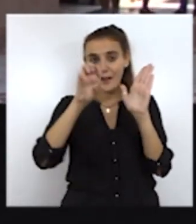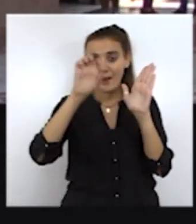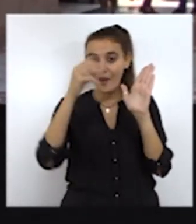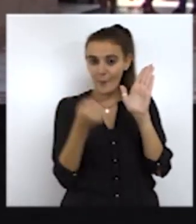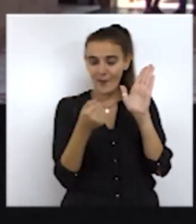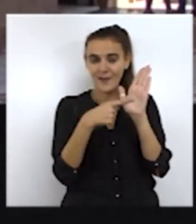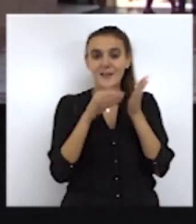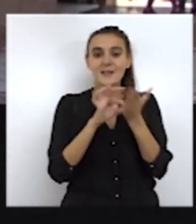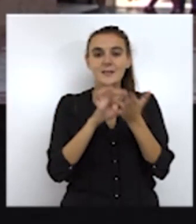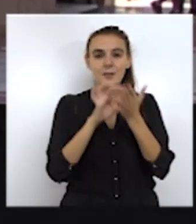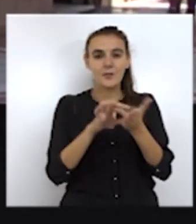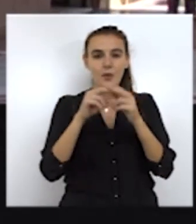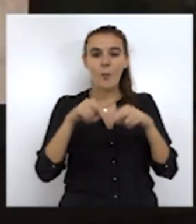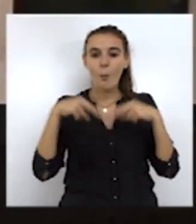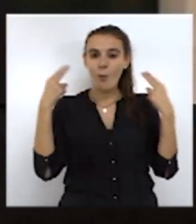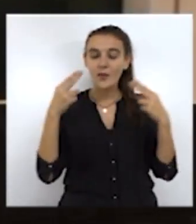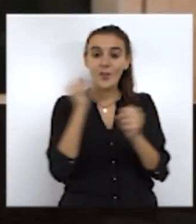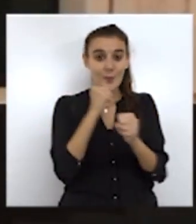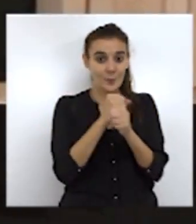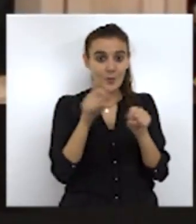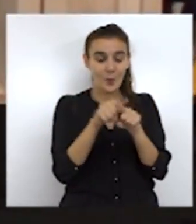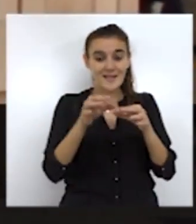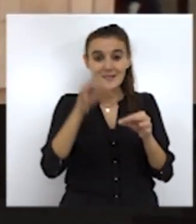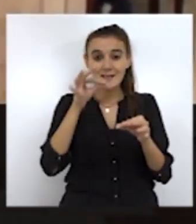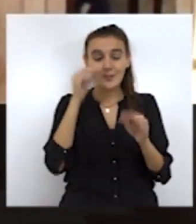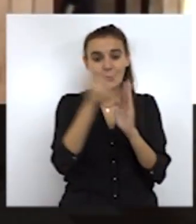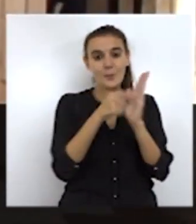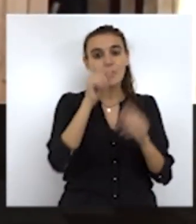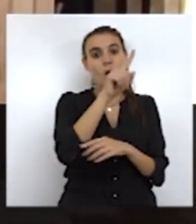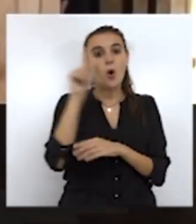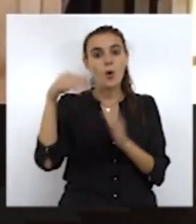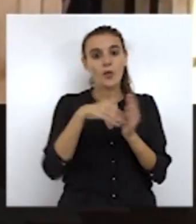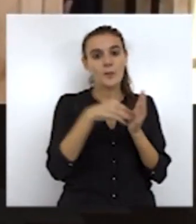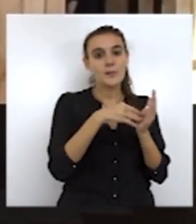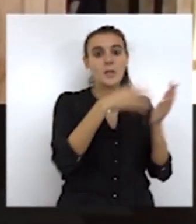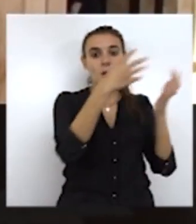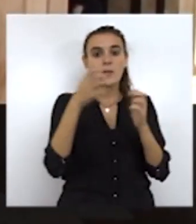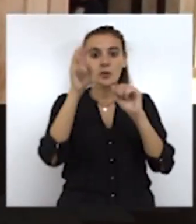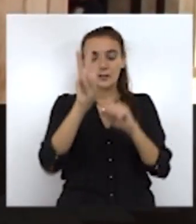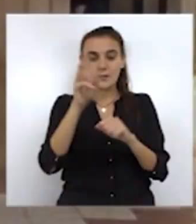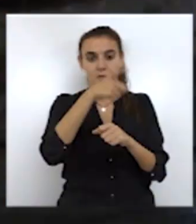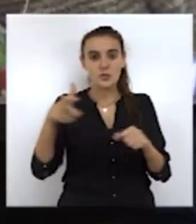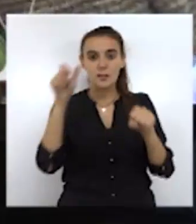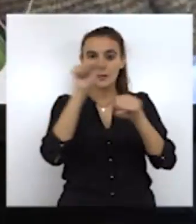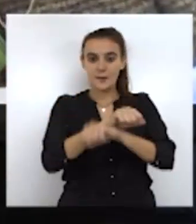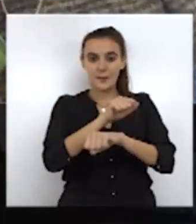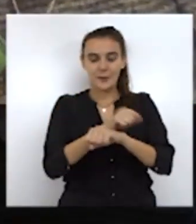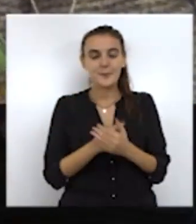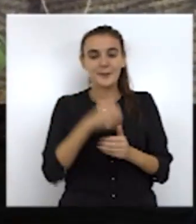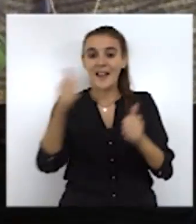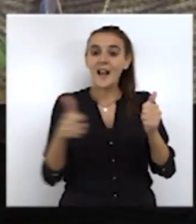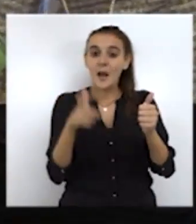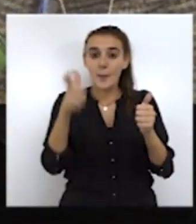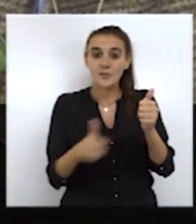sí se acercan a los del Servicio Público de Empleo Estatal, que en septiembre registraba 11.923 desempleados. La